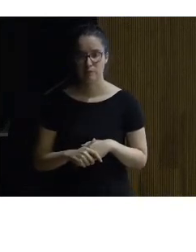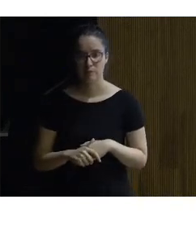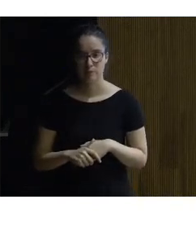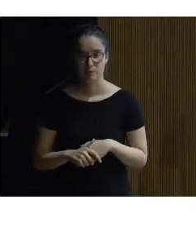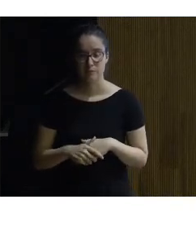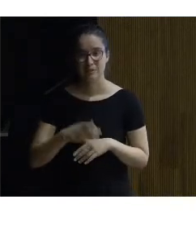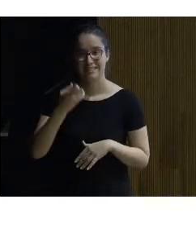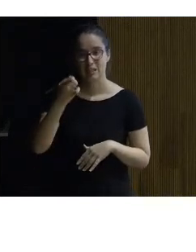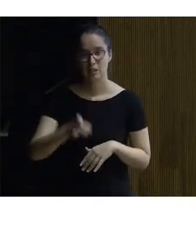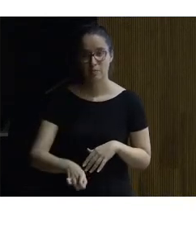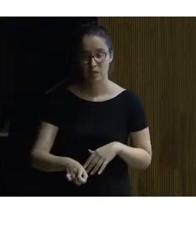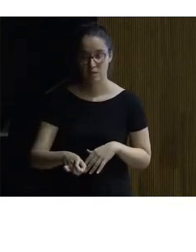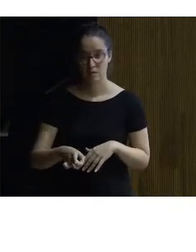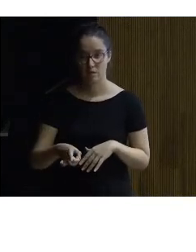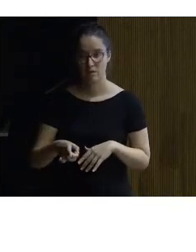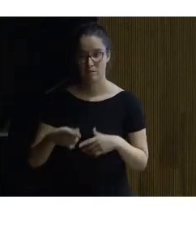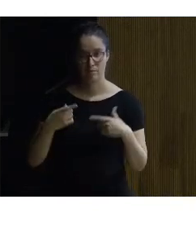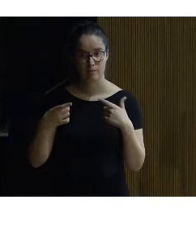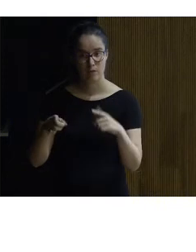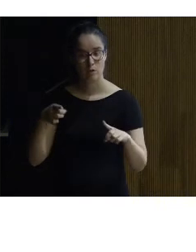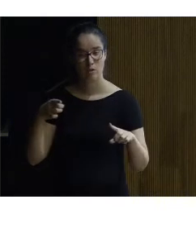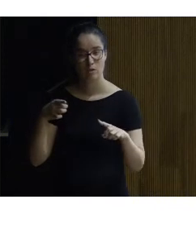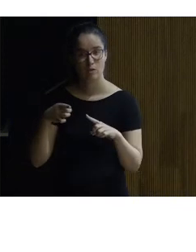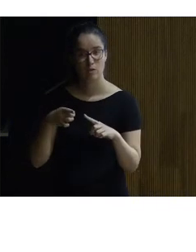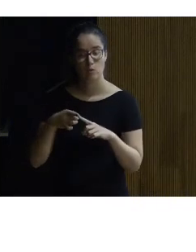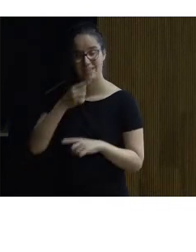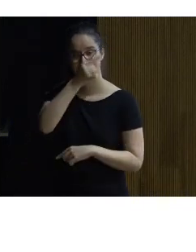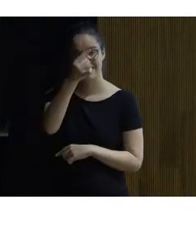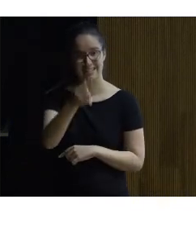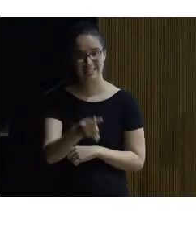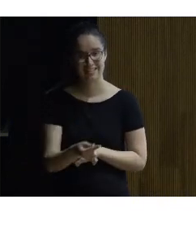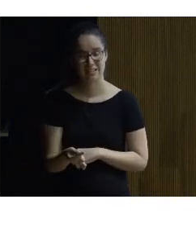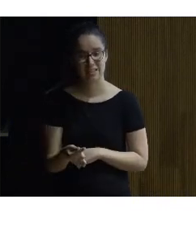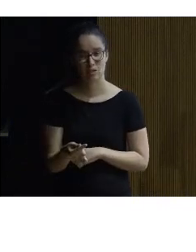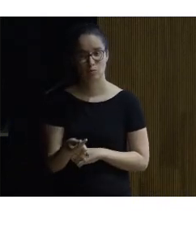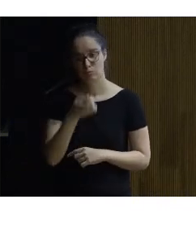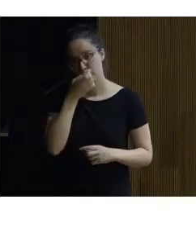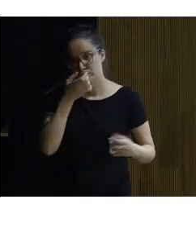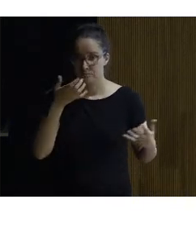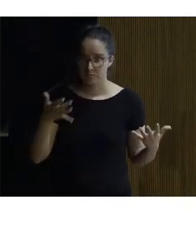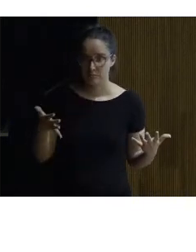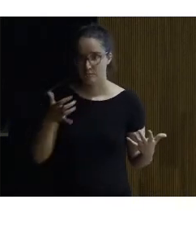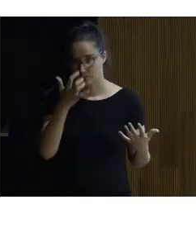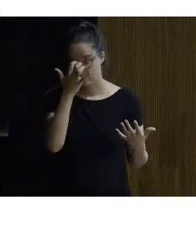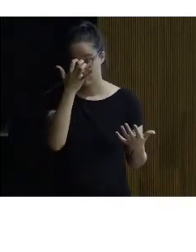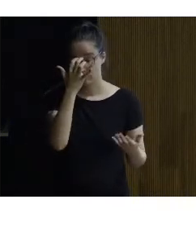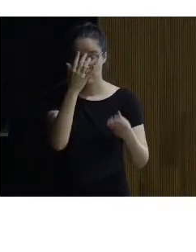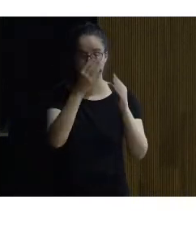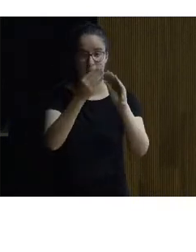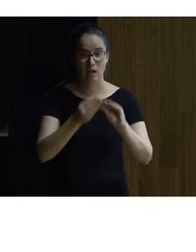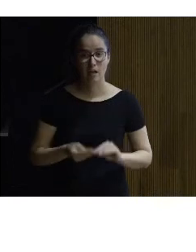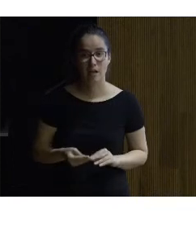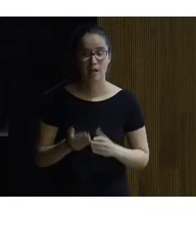y también el parque que fue objeto de un diseño pues bueno que hicimos en el estudio